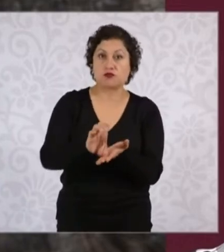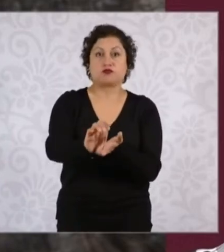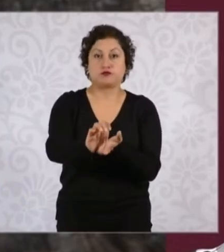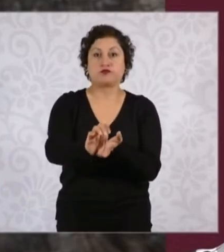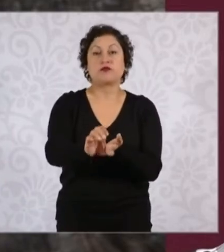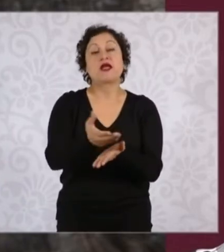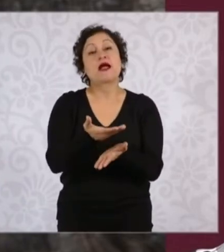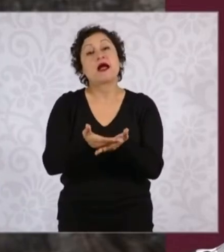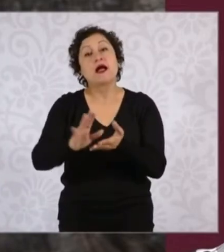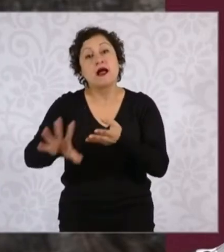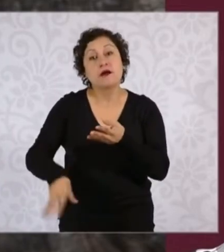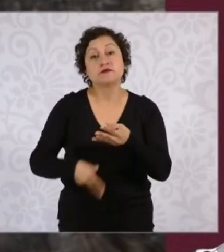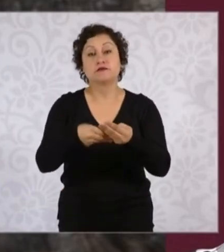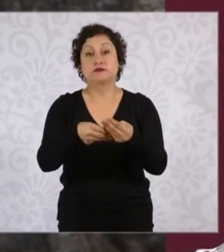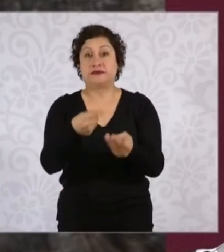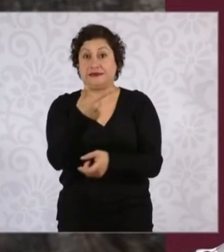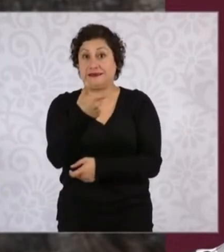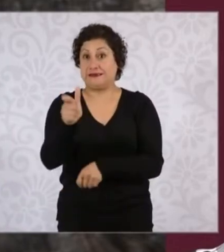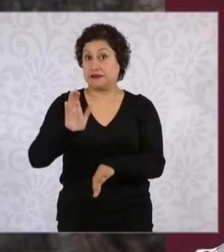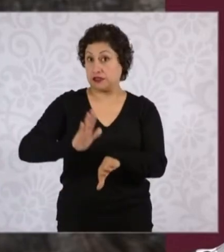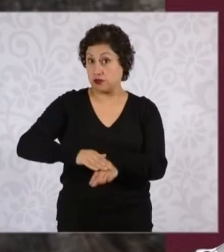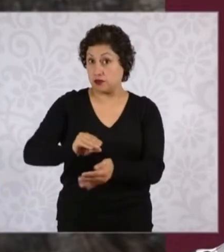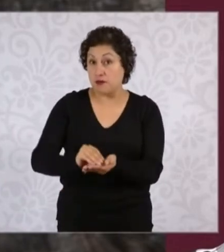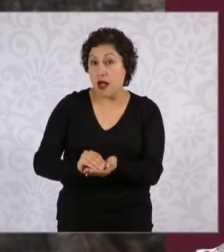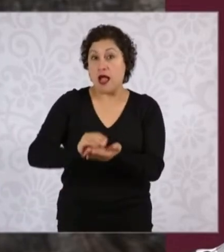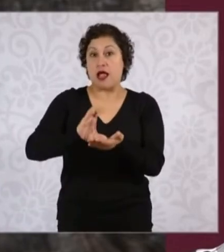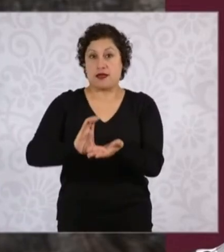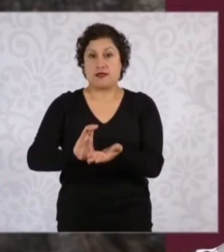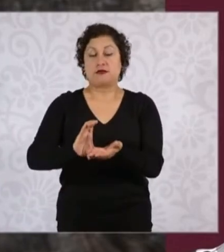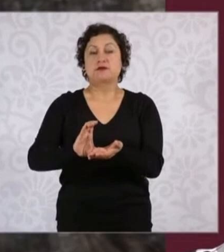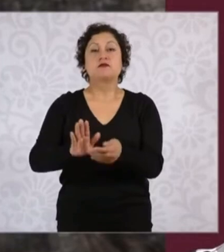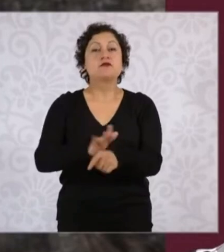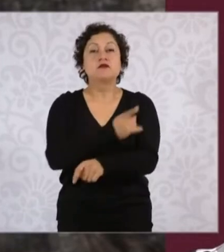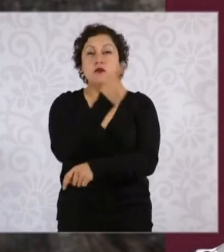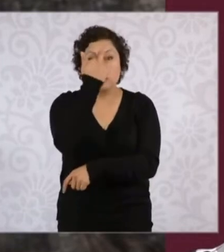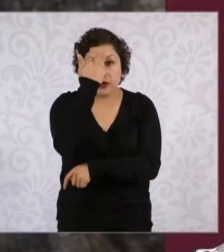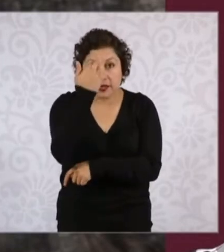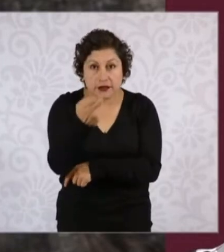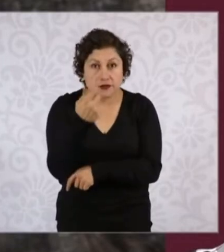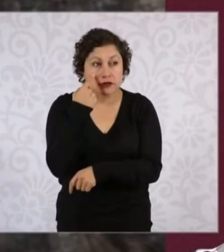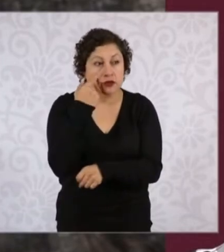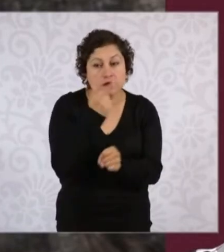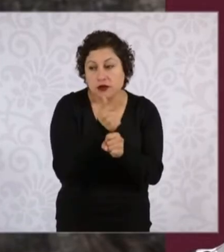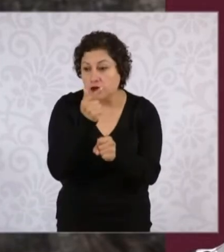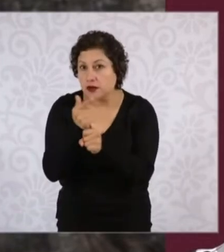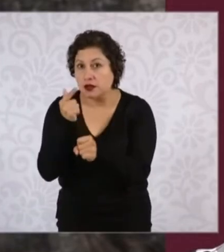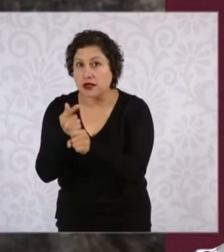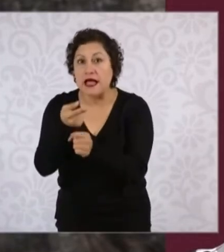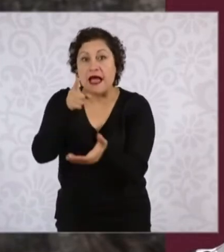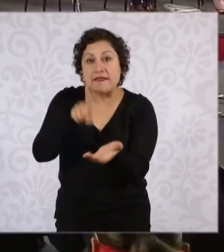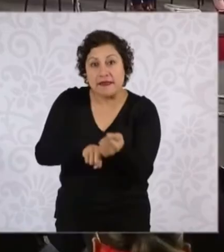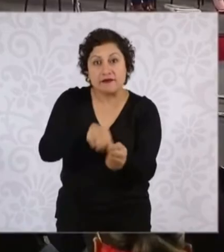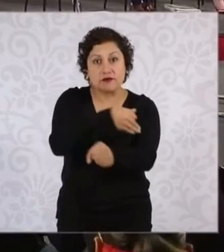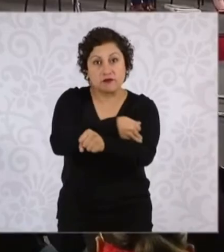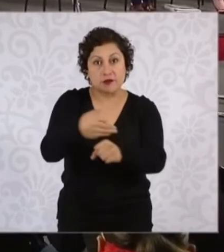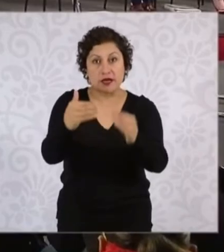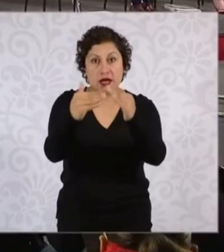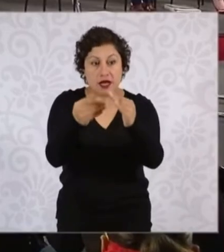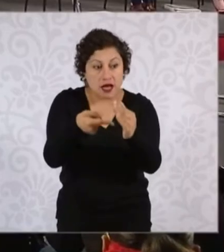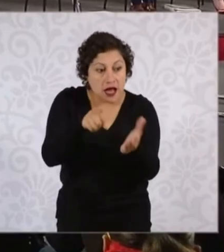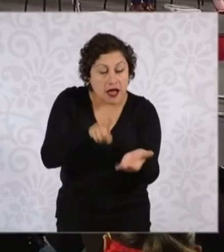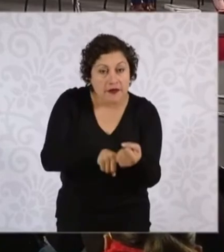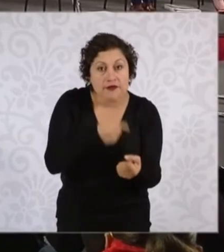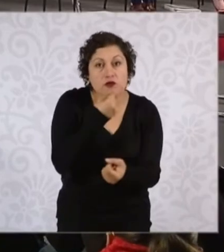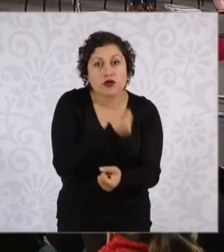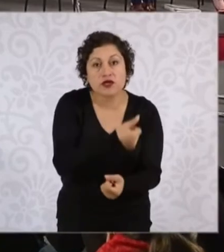pesos más por cada niño que tenga estas familias. Es decir, soy